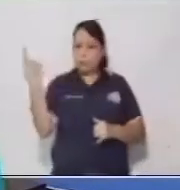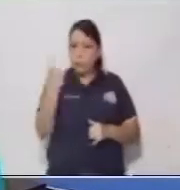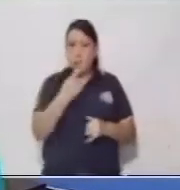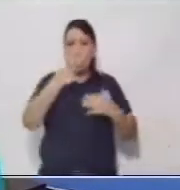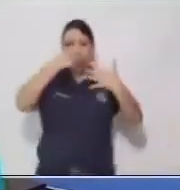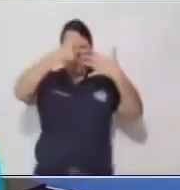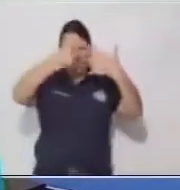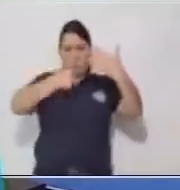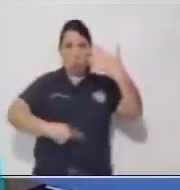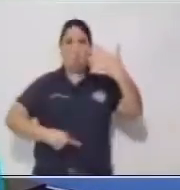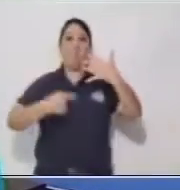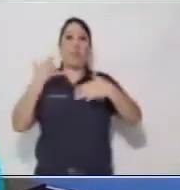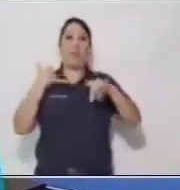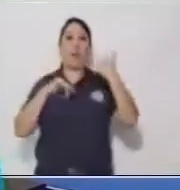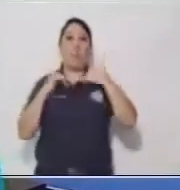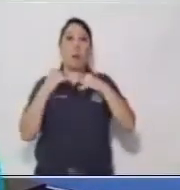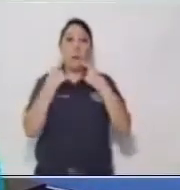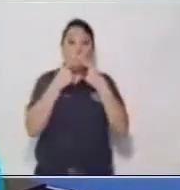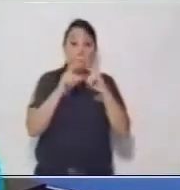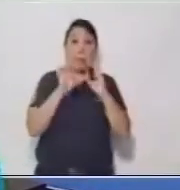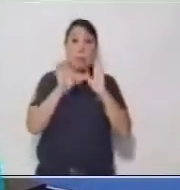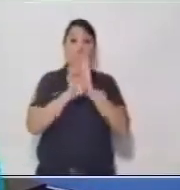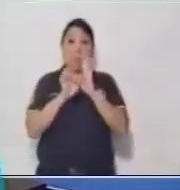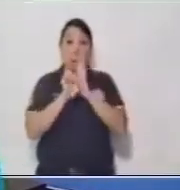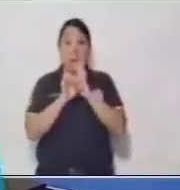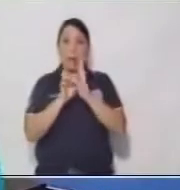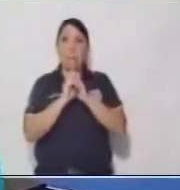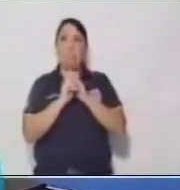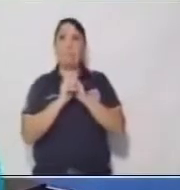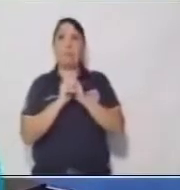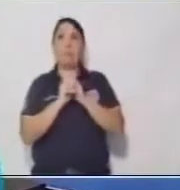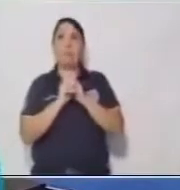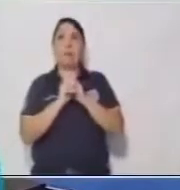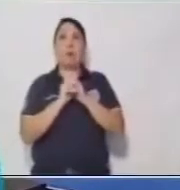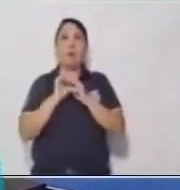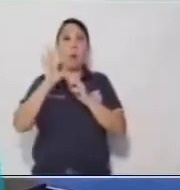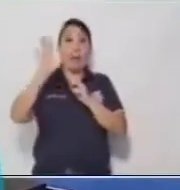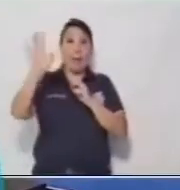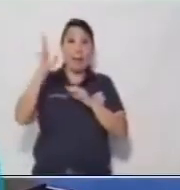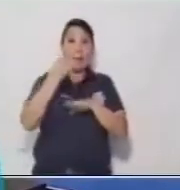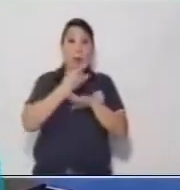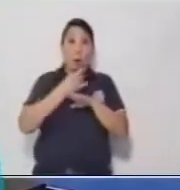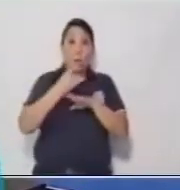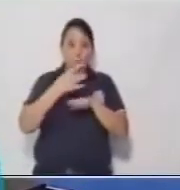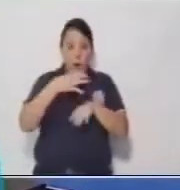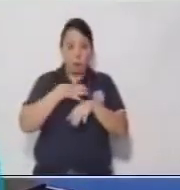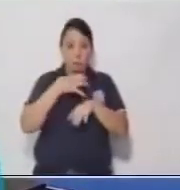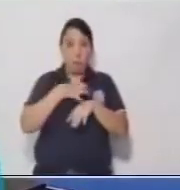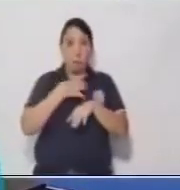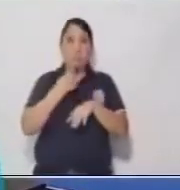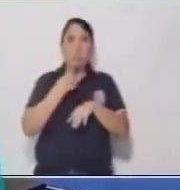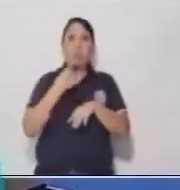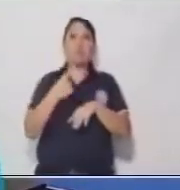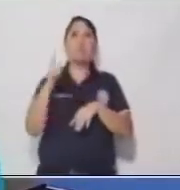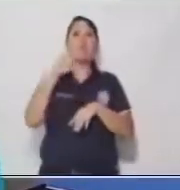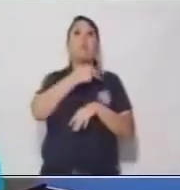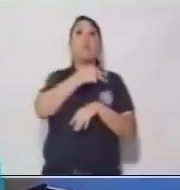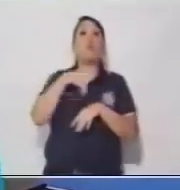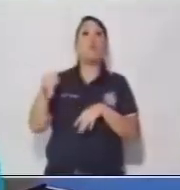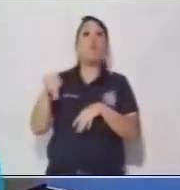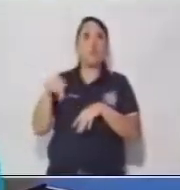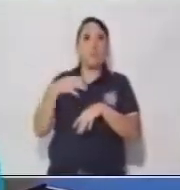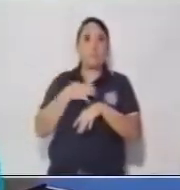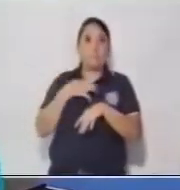de juguetes. Pero cuando yo utilizo el sustantivo propio, le voy a poner un nombre.